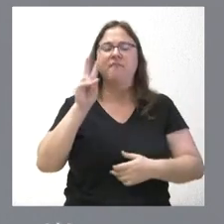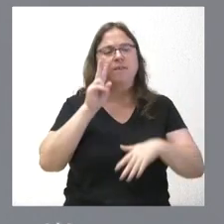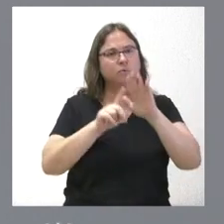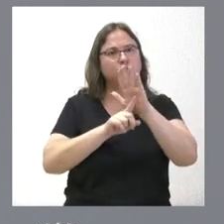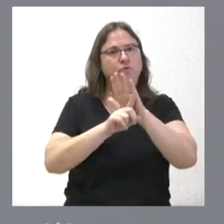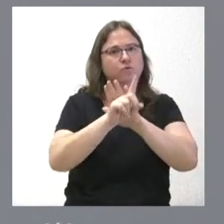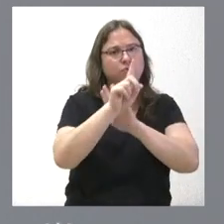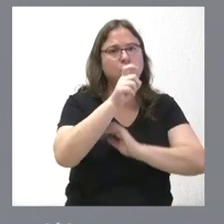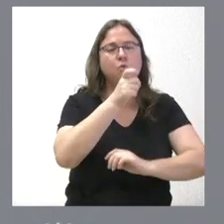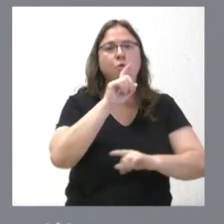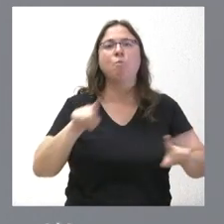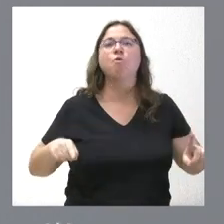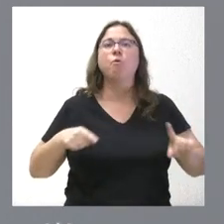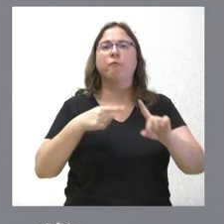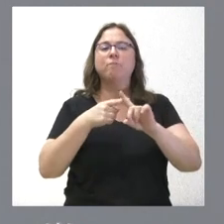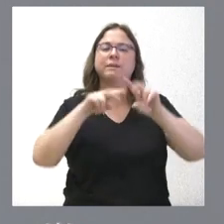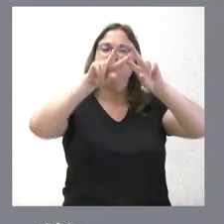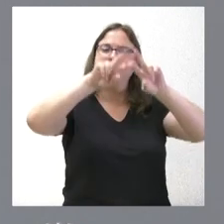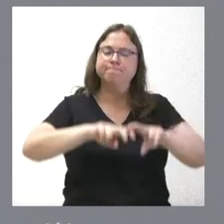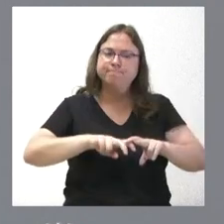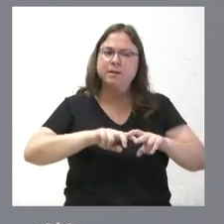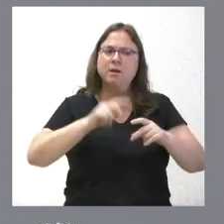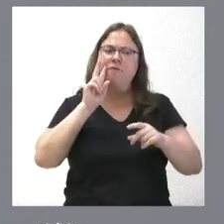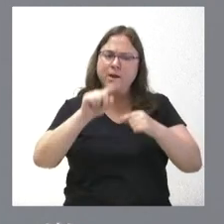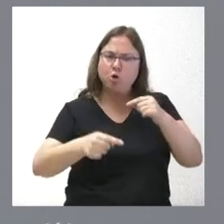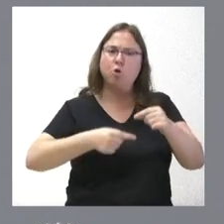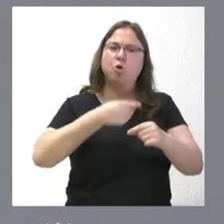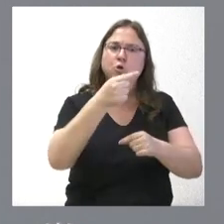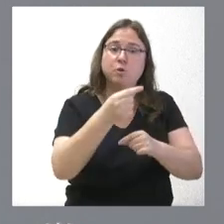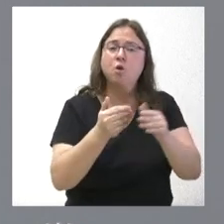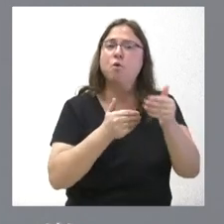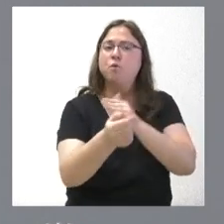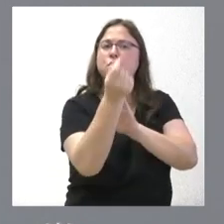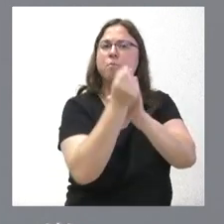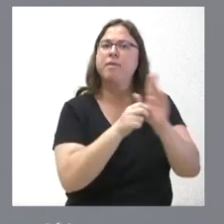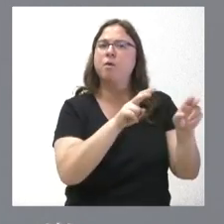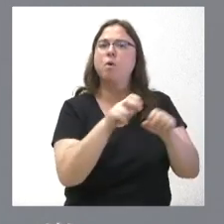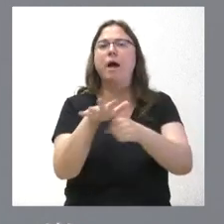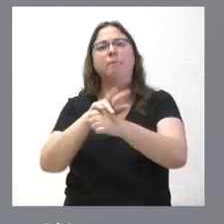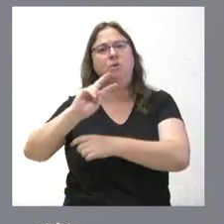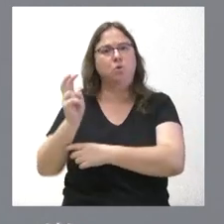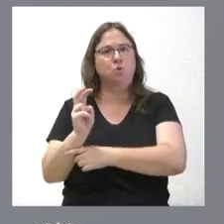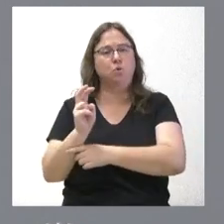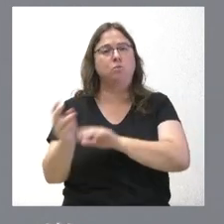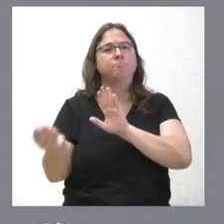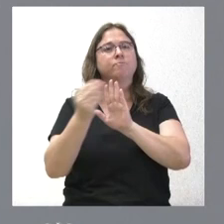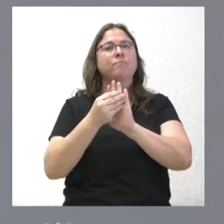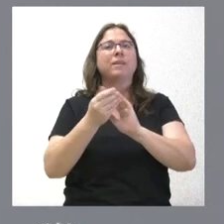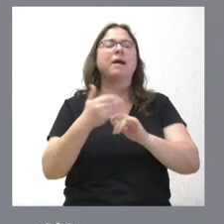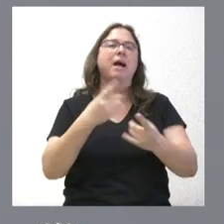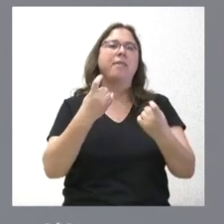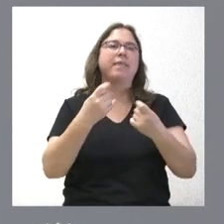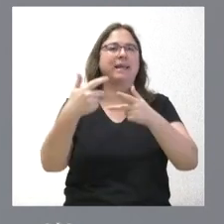y, en su caso, análisis, consecuencias y futuras medidas a contemplar en otros ámbitos. Se incorporan dispositivos de llamada,